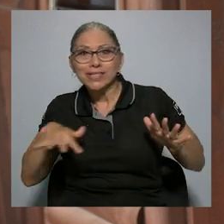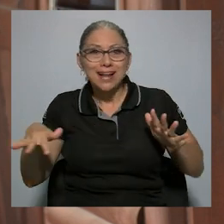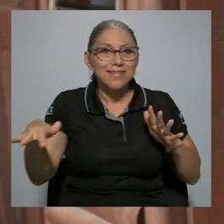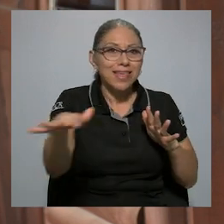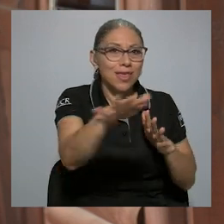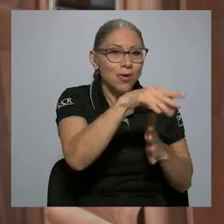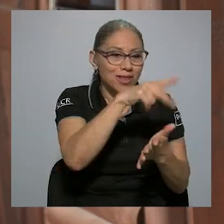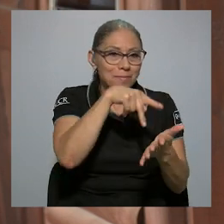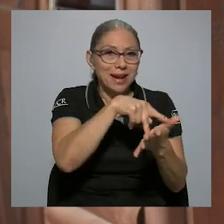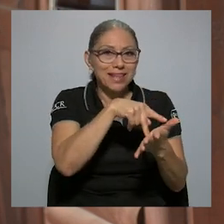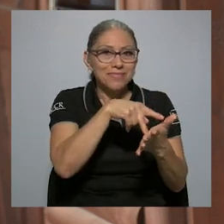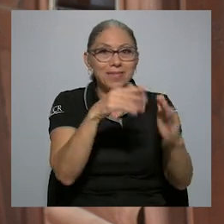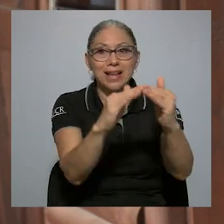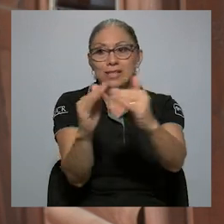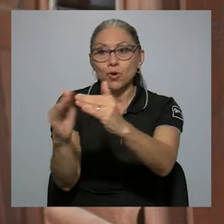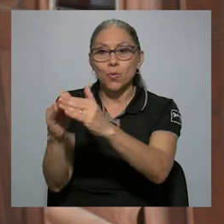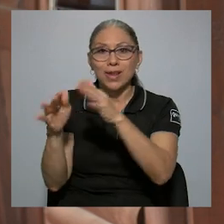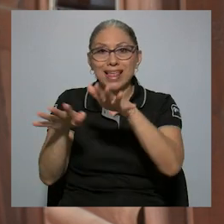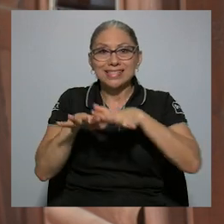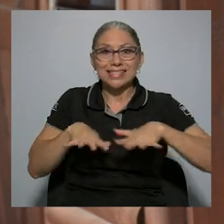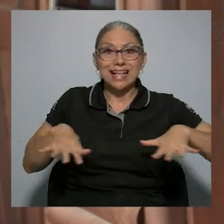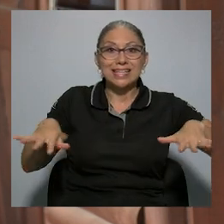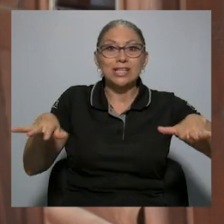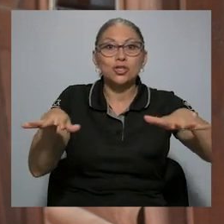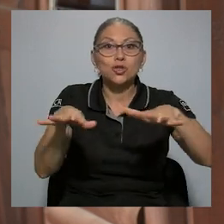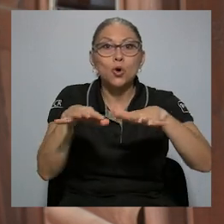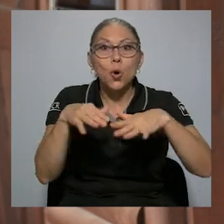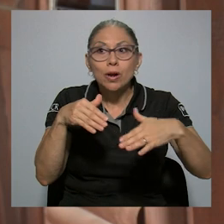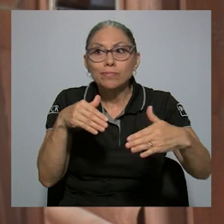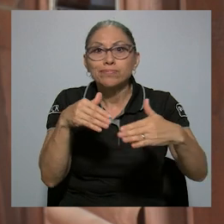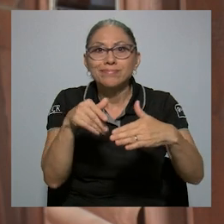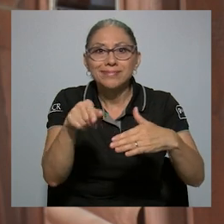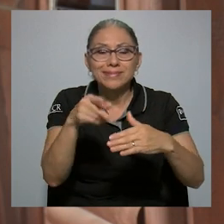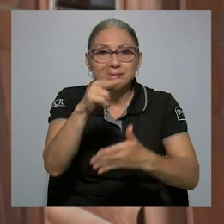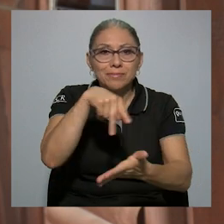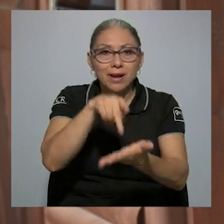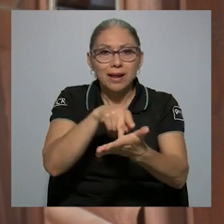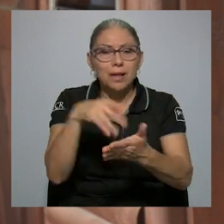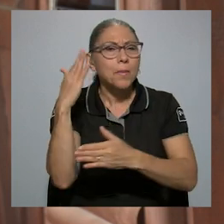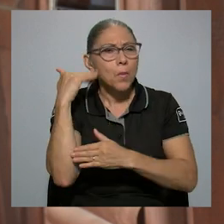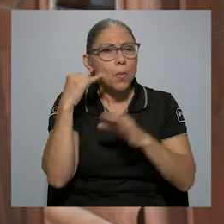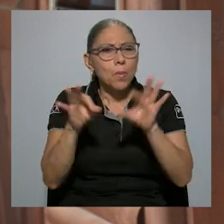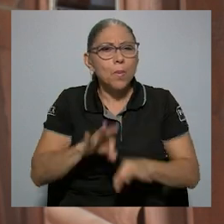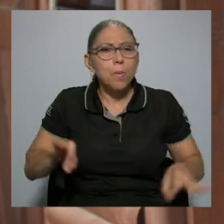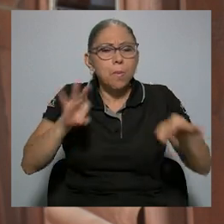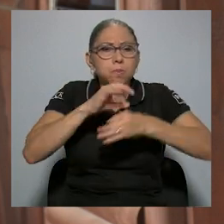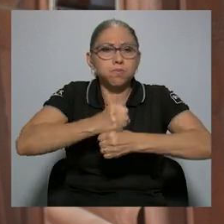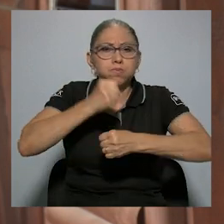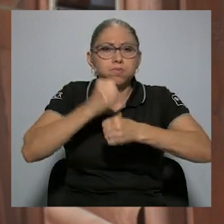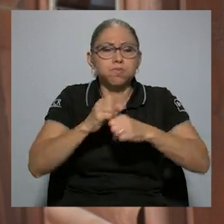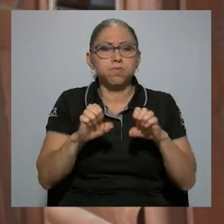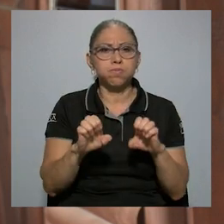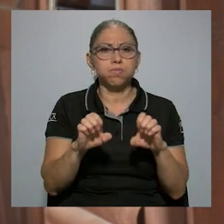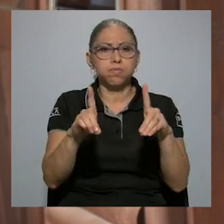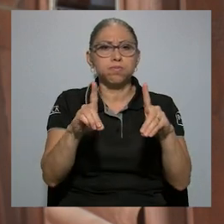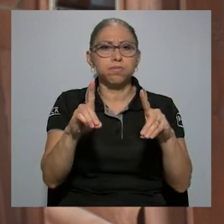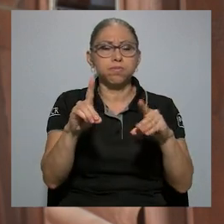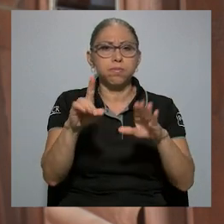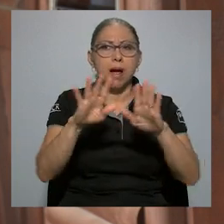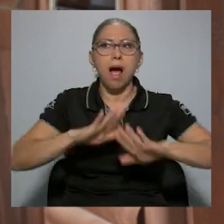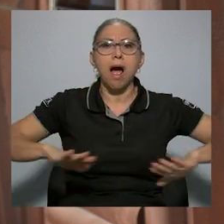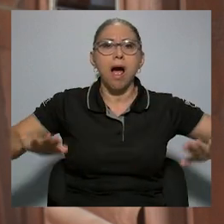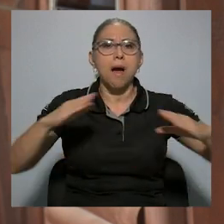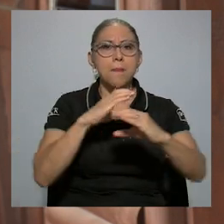Las comunidades se encuentran en la zona de amortiguamiento del parque. Entonces, ¿por qué es importante trabajar educación ambiental? Porque tenemos que